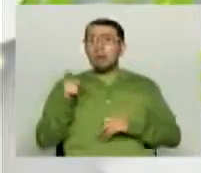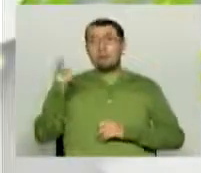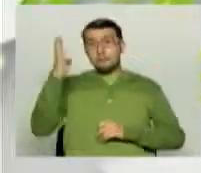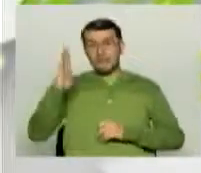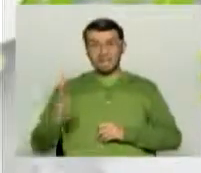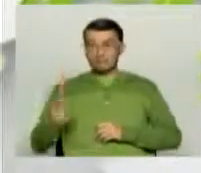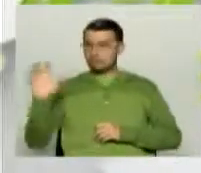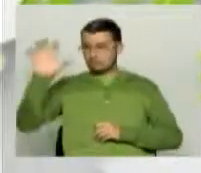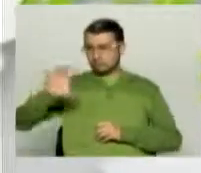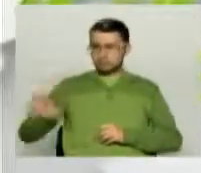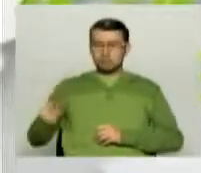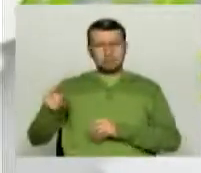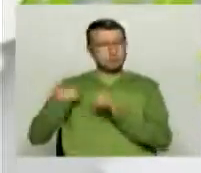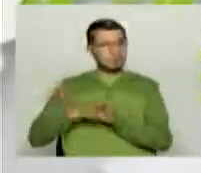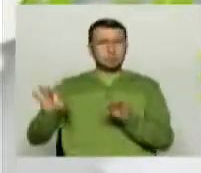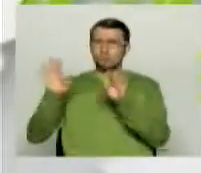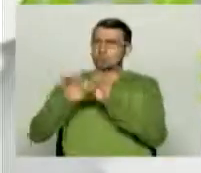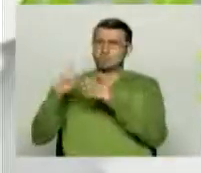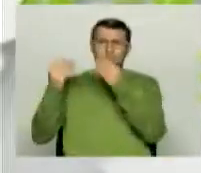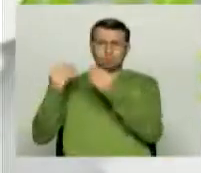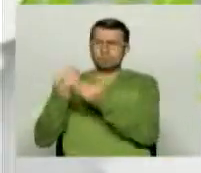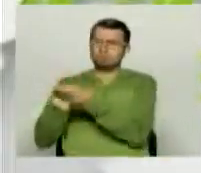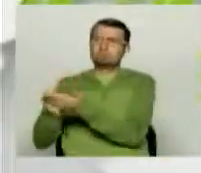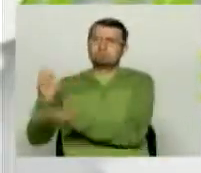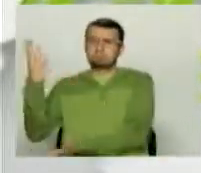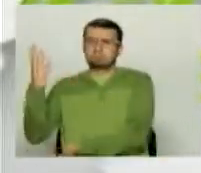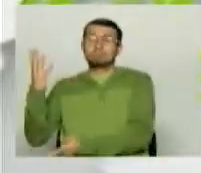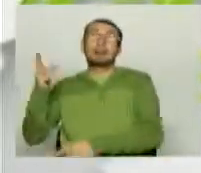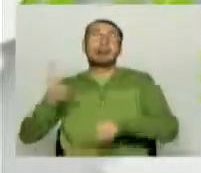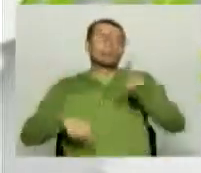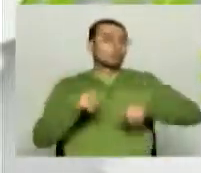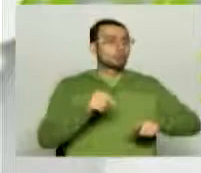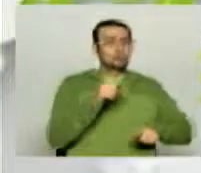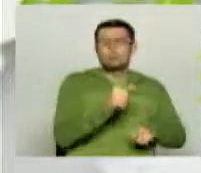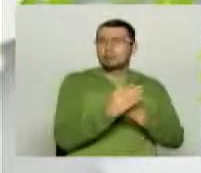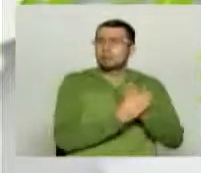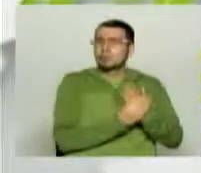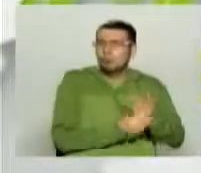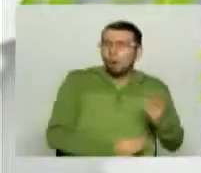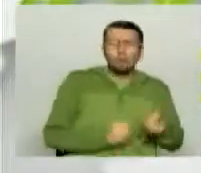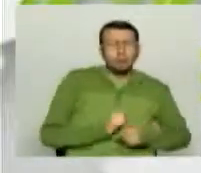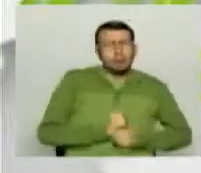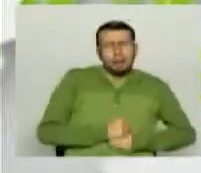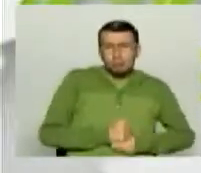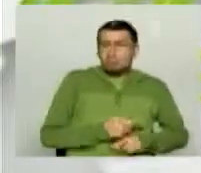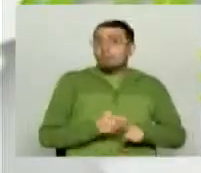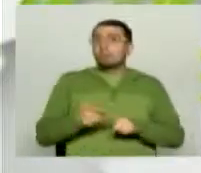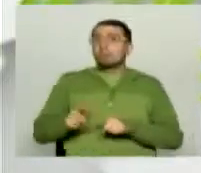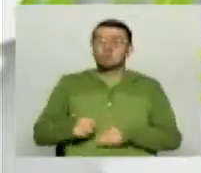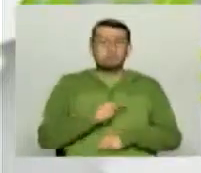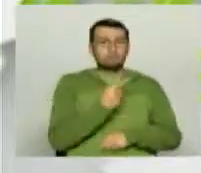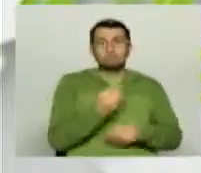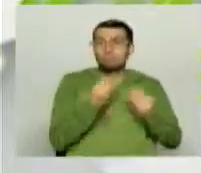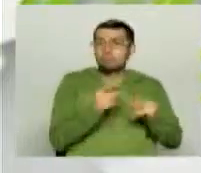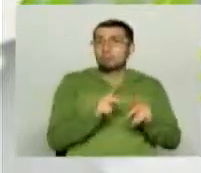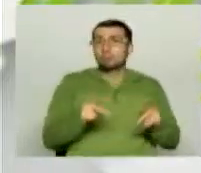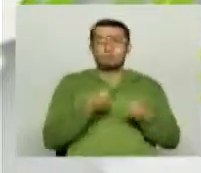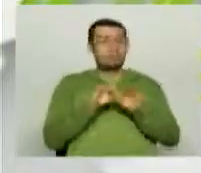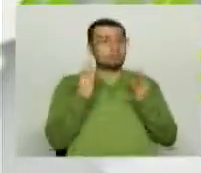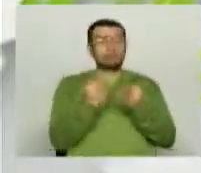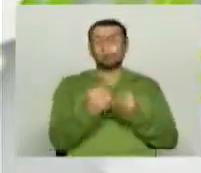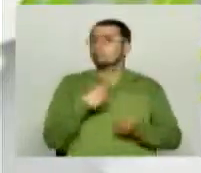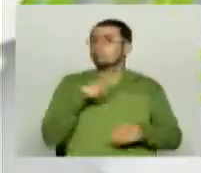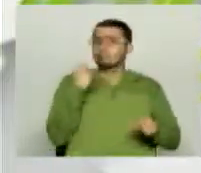económicamente, igual hay muchas desigualdades, hay mucha gente que está pasando necesidades, gente que vive en las favelas, que aguanta hambre, familias que no tienen